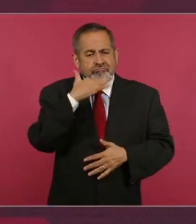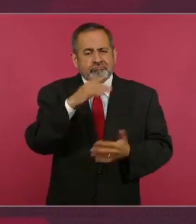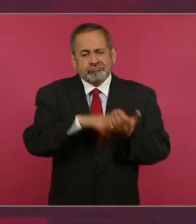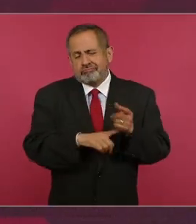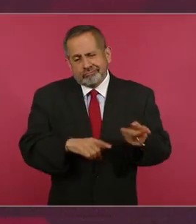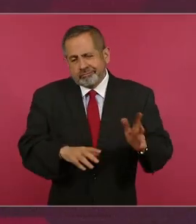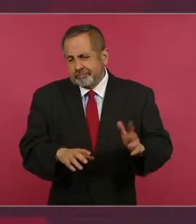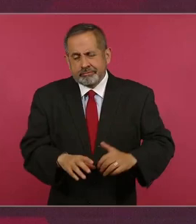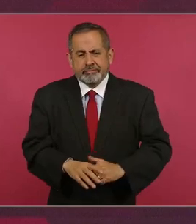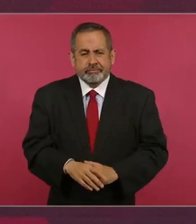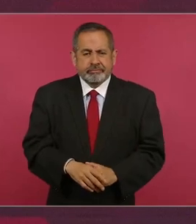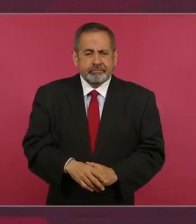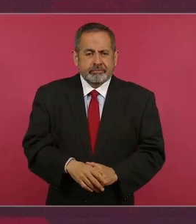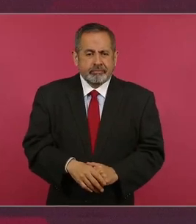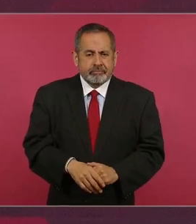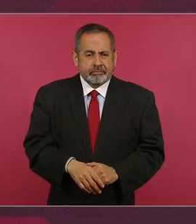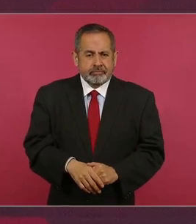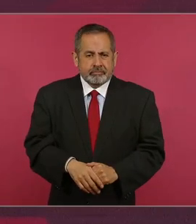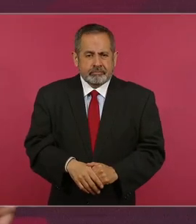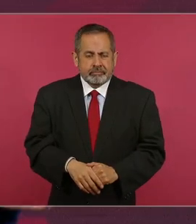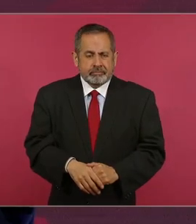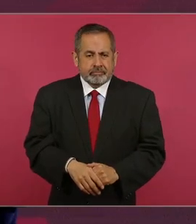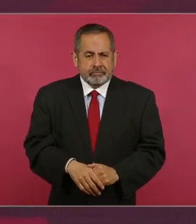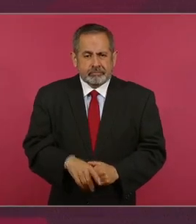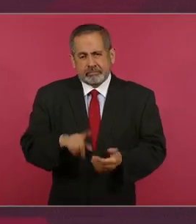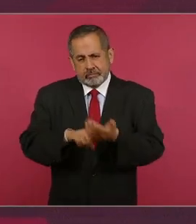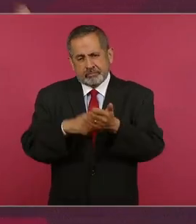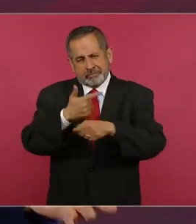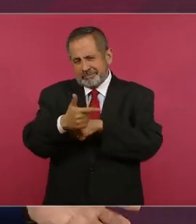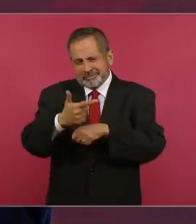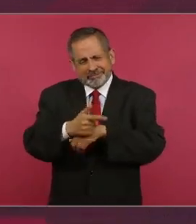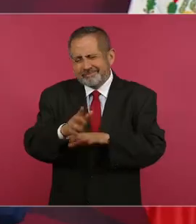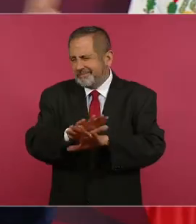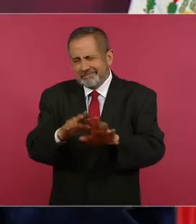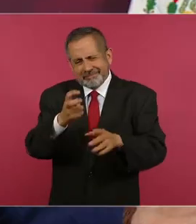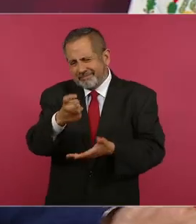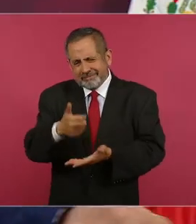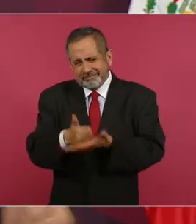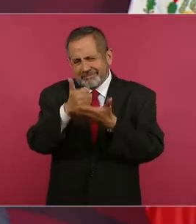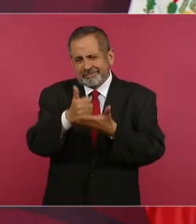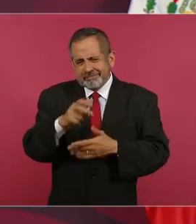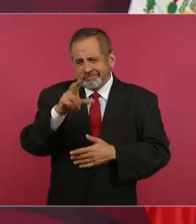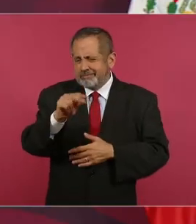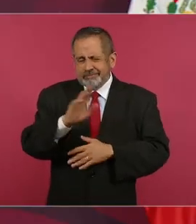en Guatemala. Y eso no ayuda,